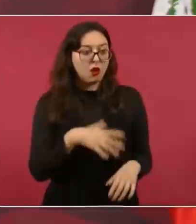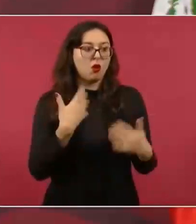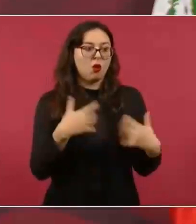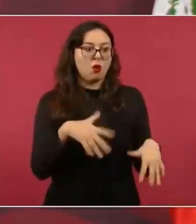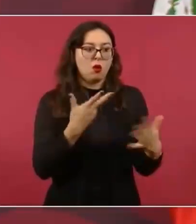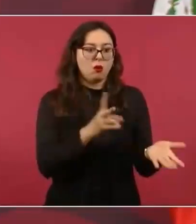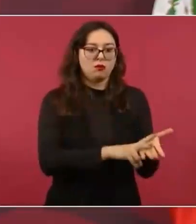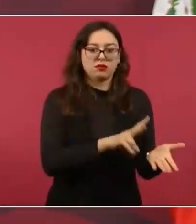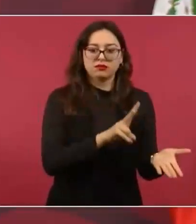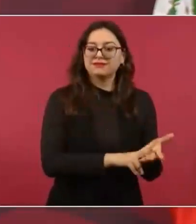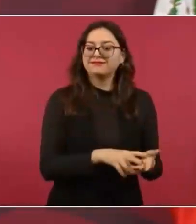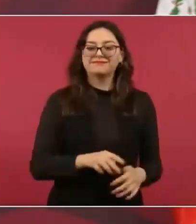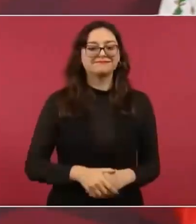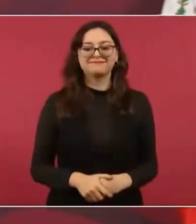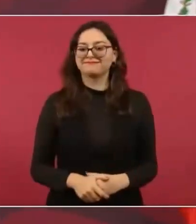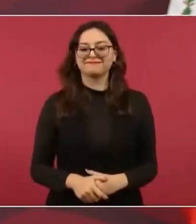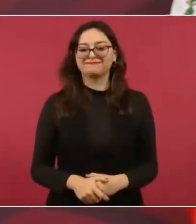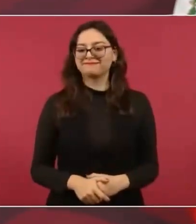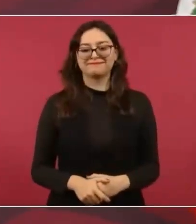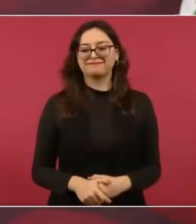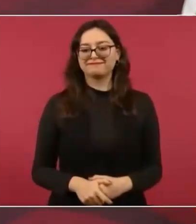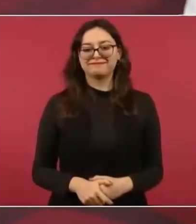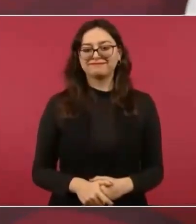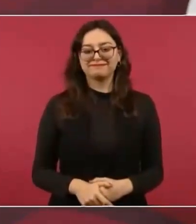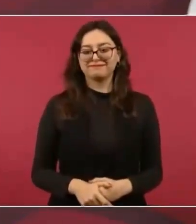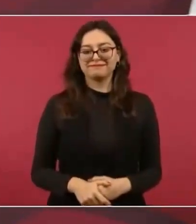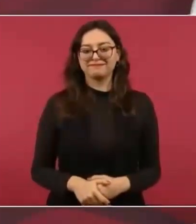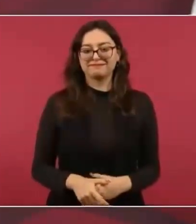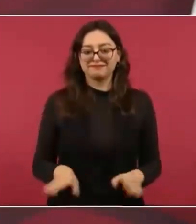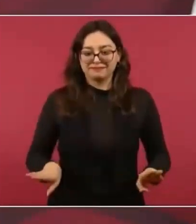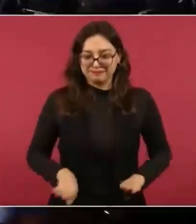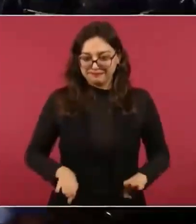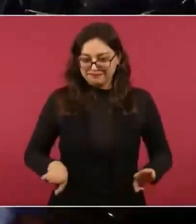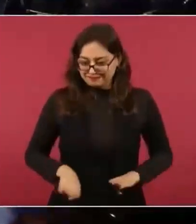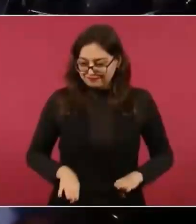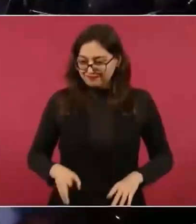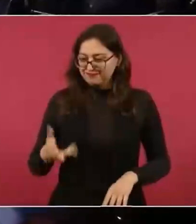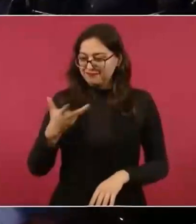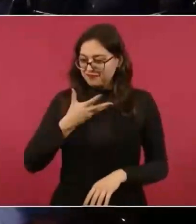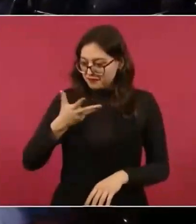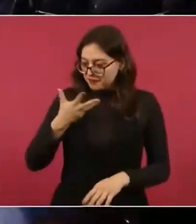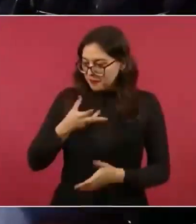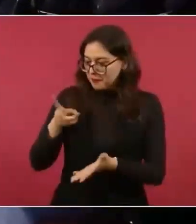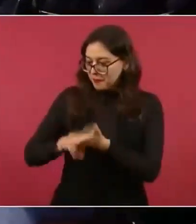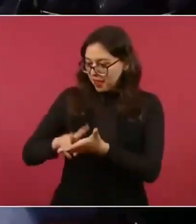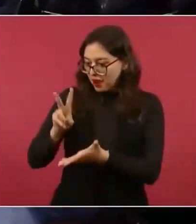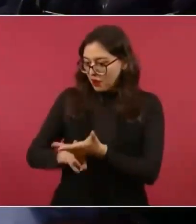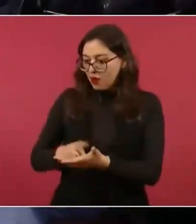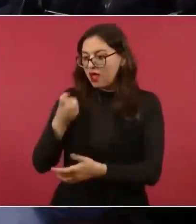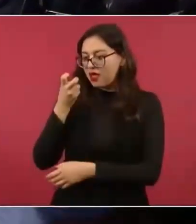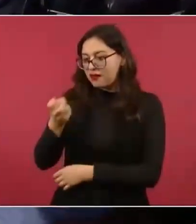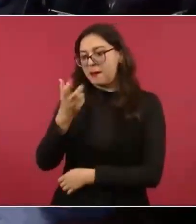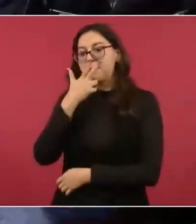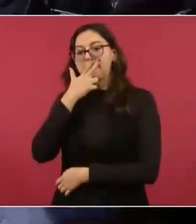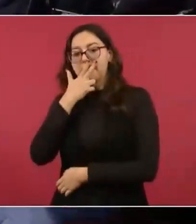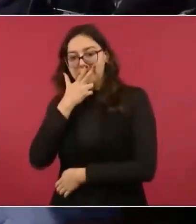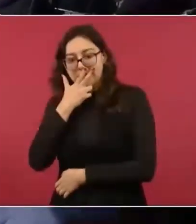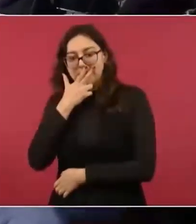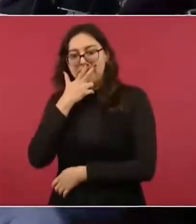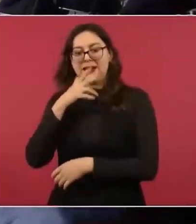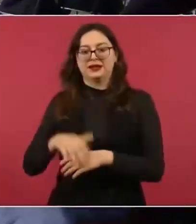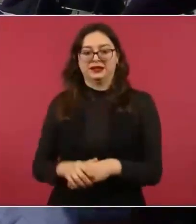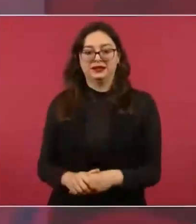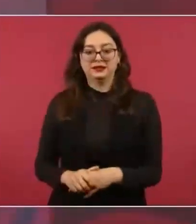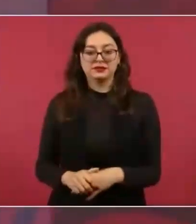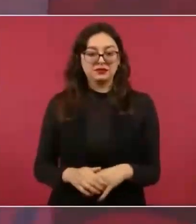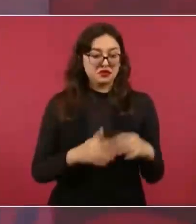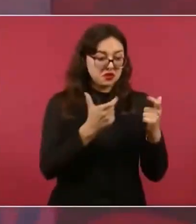Vale, el que tiene, pero valores, no dinero, no bienes